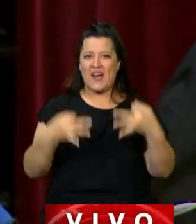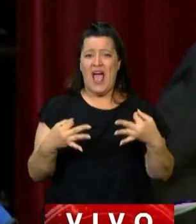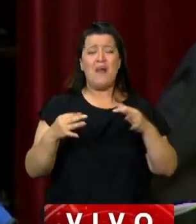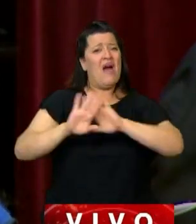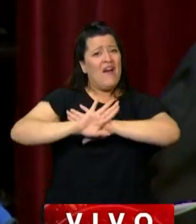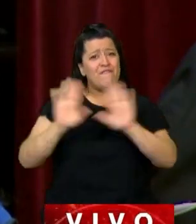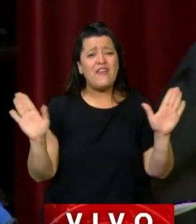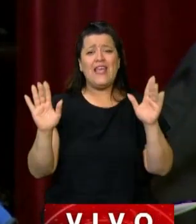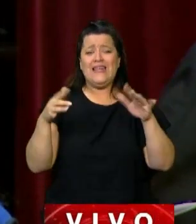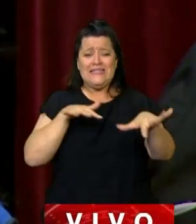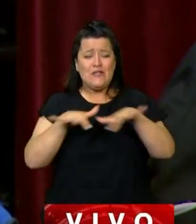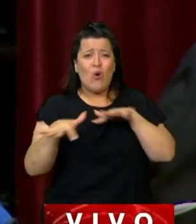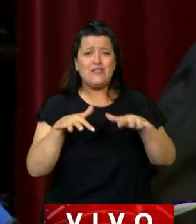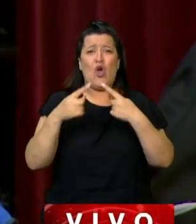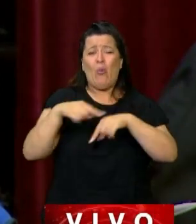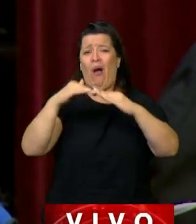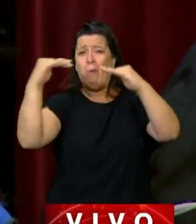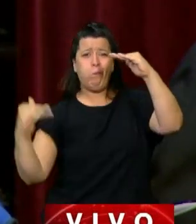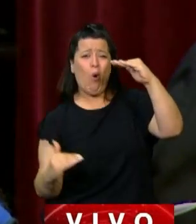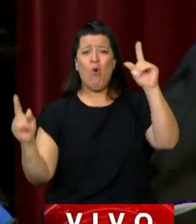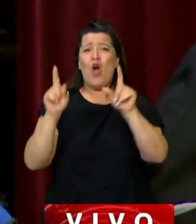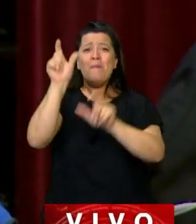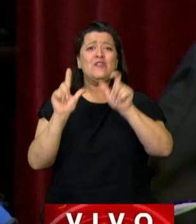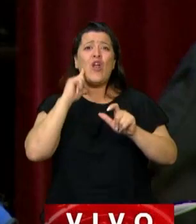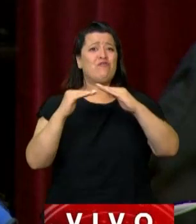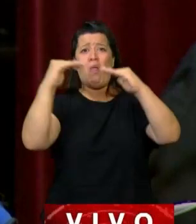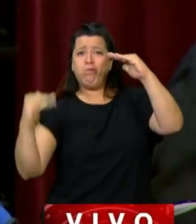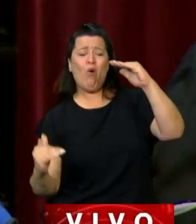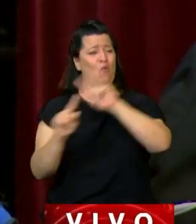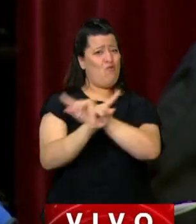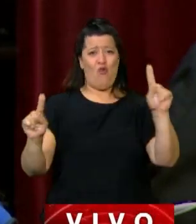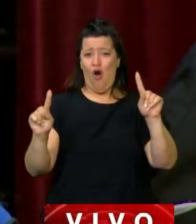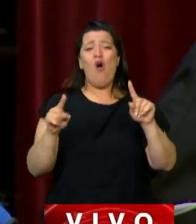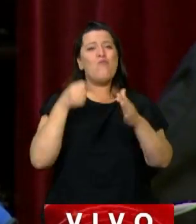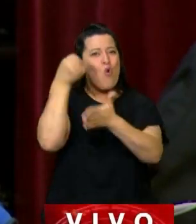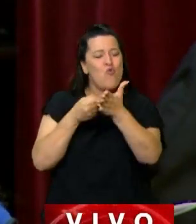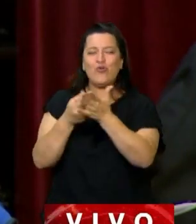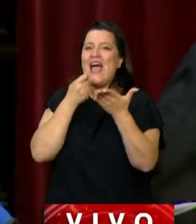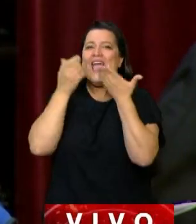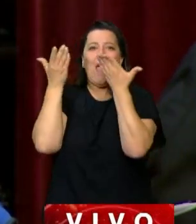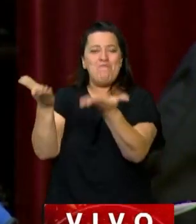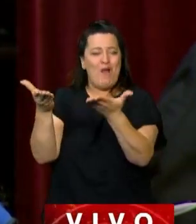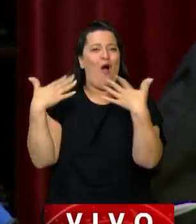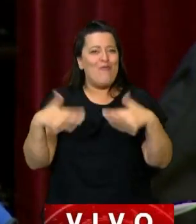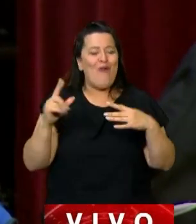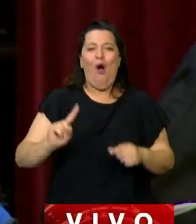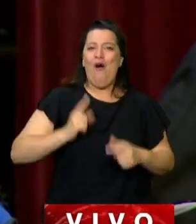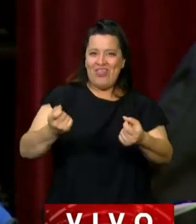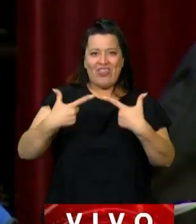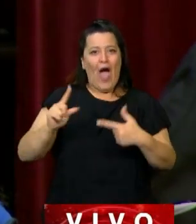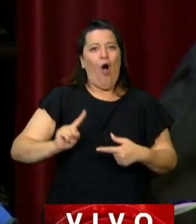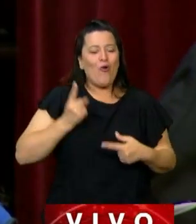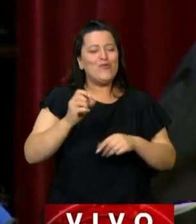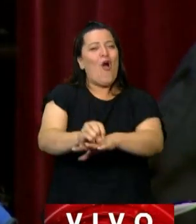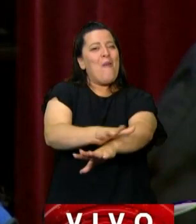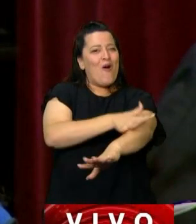terminar con esta situación de desigualdad de las personas sordas y, bueno, esta lucha ejemplar que han dado realmente nos enorgullece y,